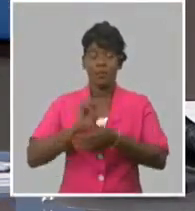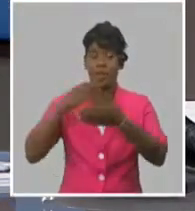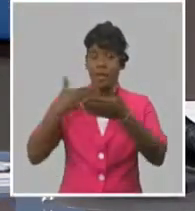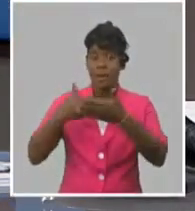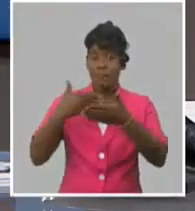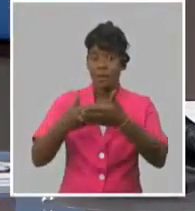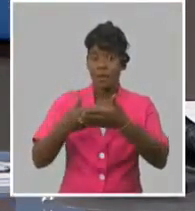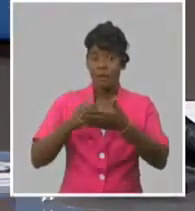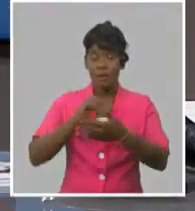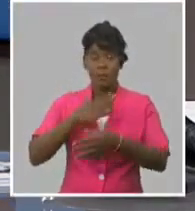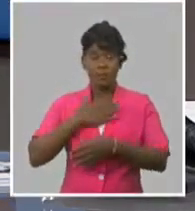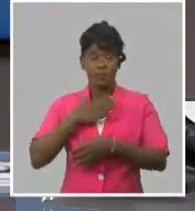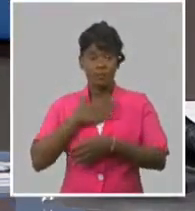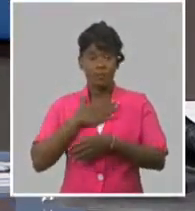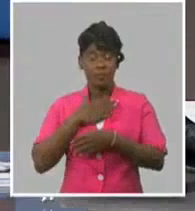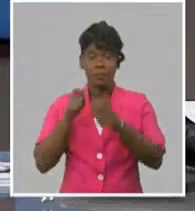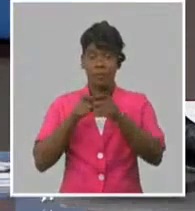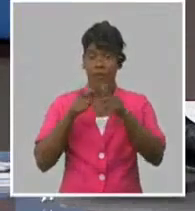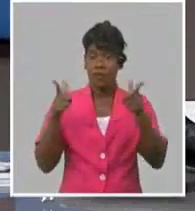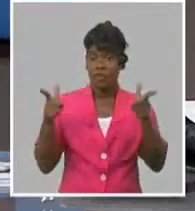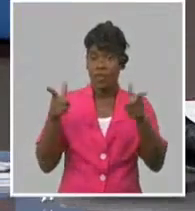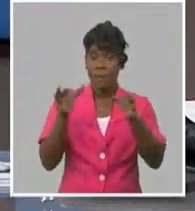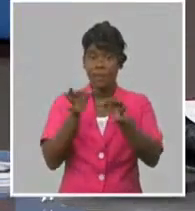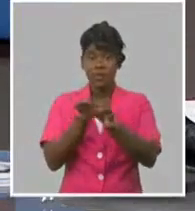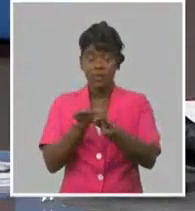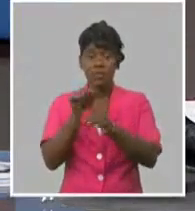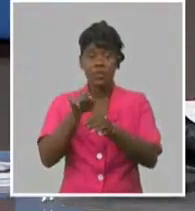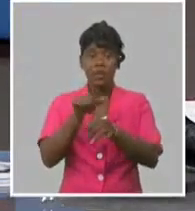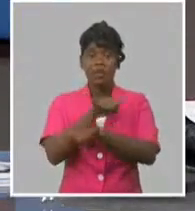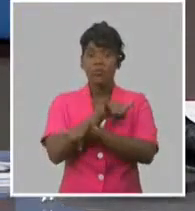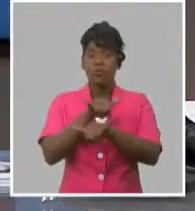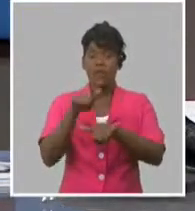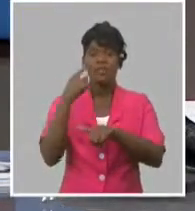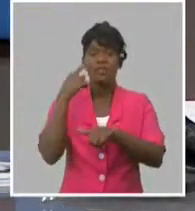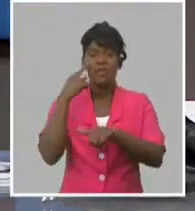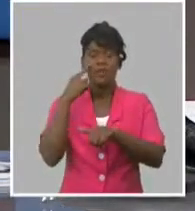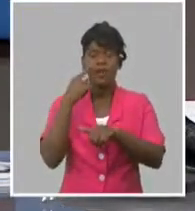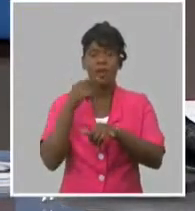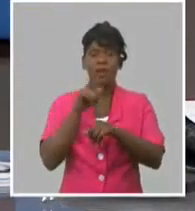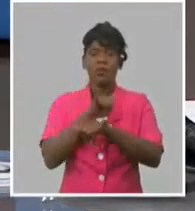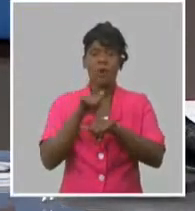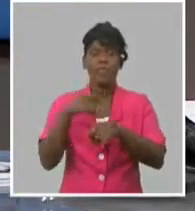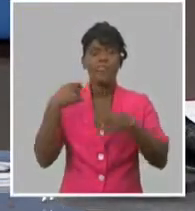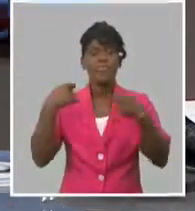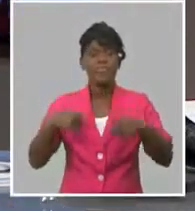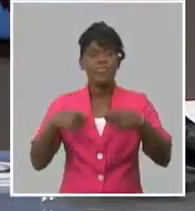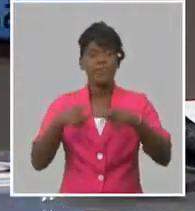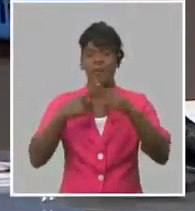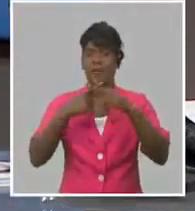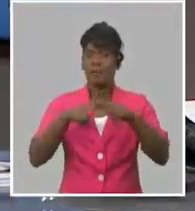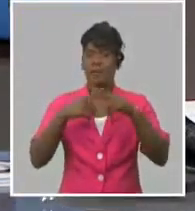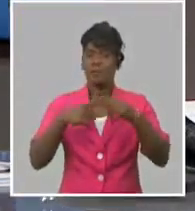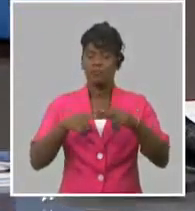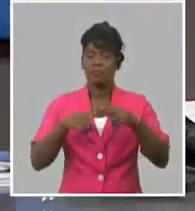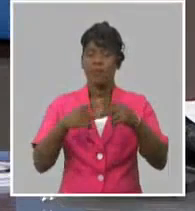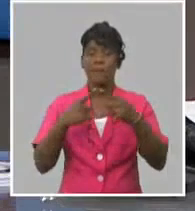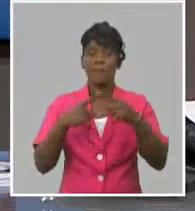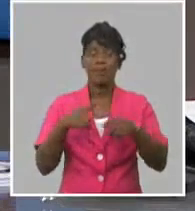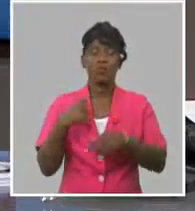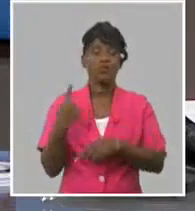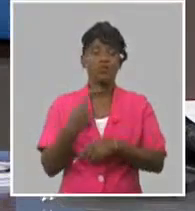tenemos muchas deformaciones. Hemos usado históricamente un método de precios